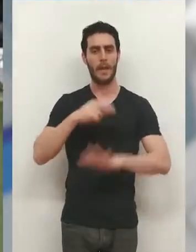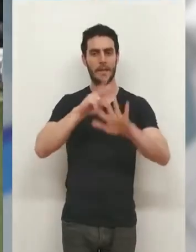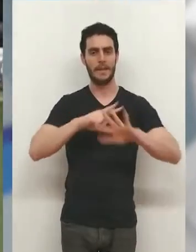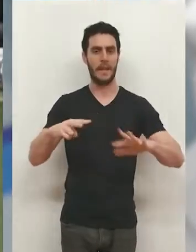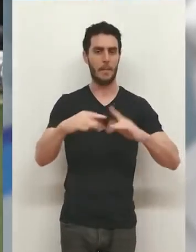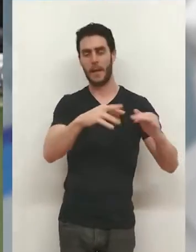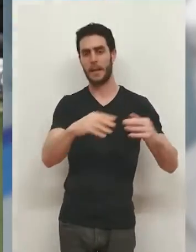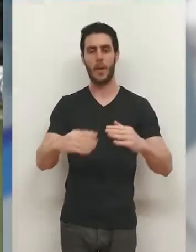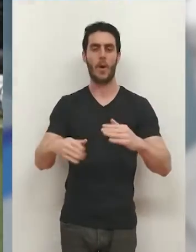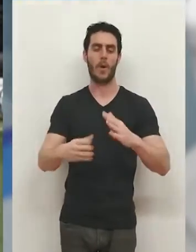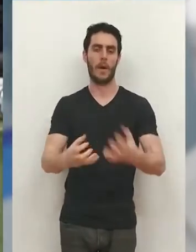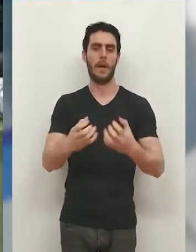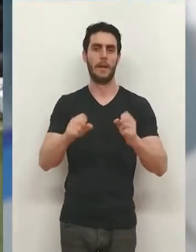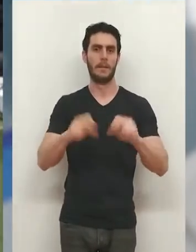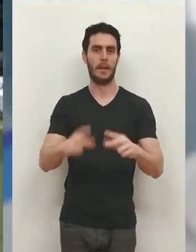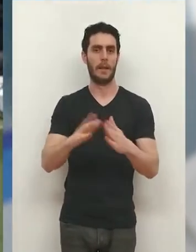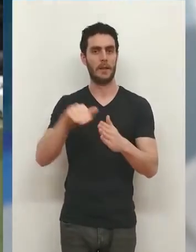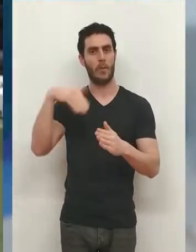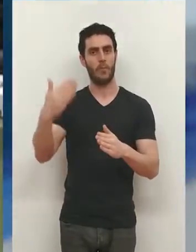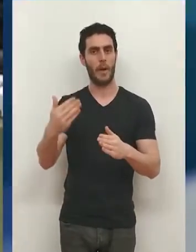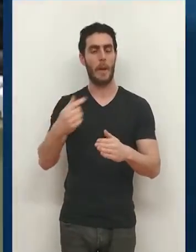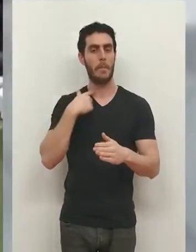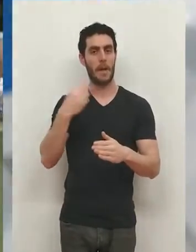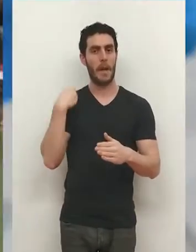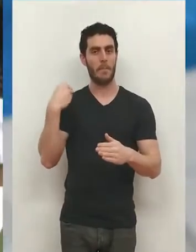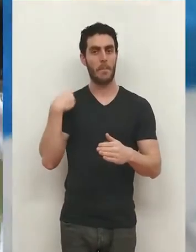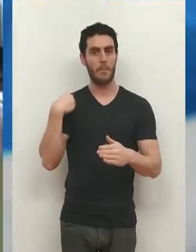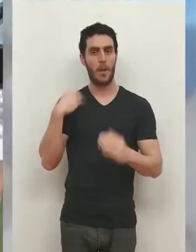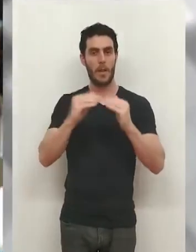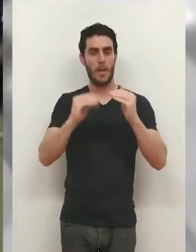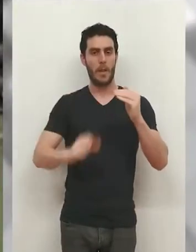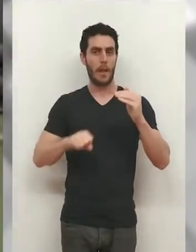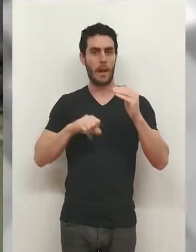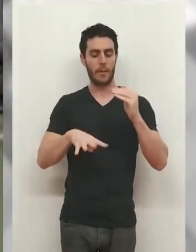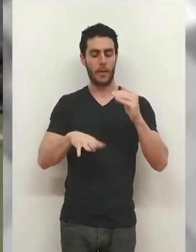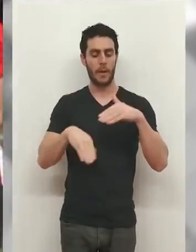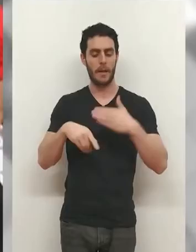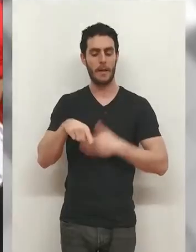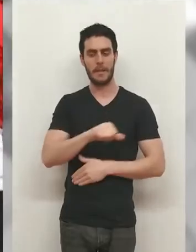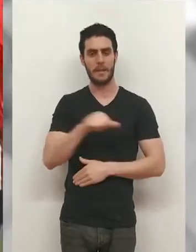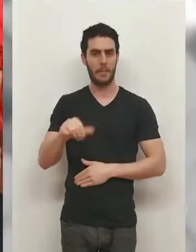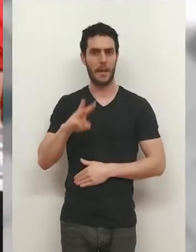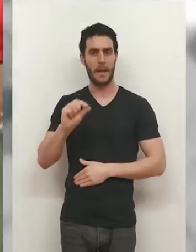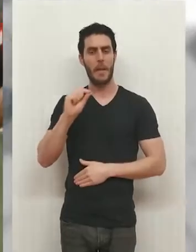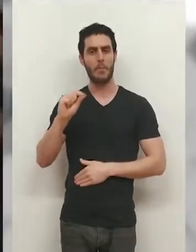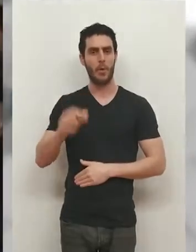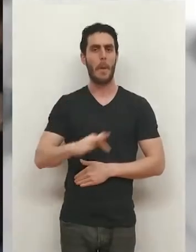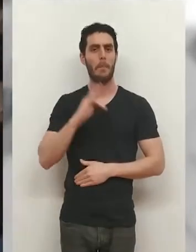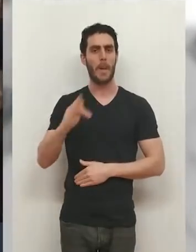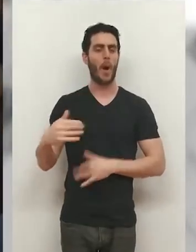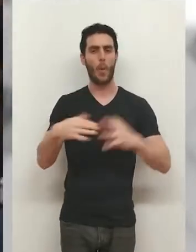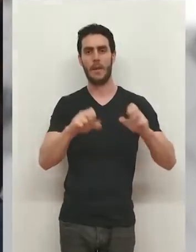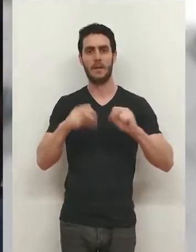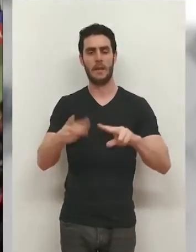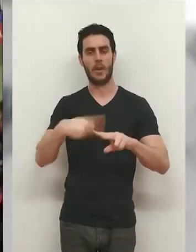partidos sin ganar fuera de casa. Con esta derrota los blanquirrojos quedan decimocuartos y aunque esta semana sumarán tres puntos sin necesidad de jugar,